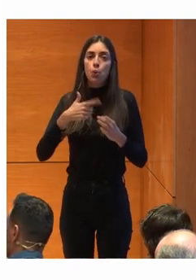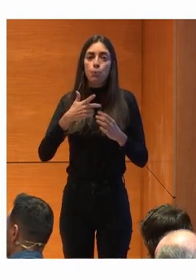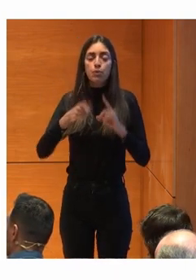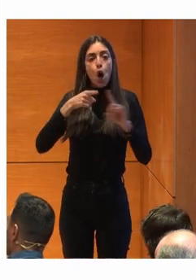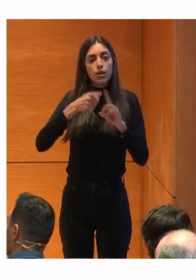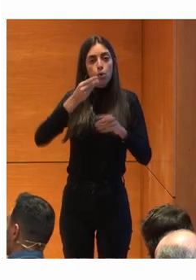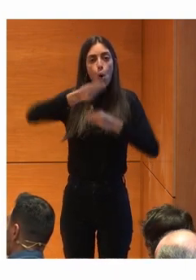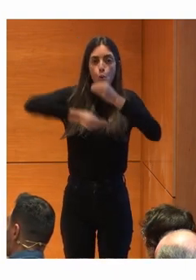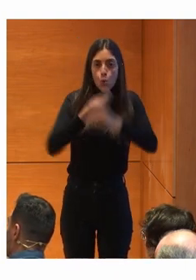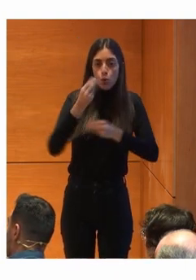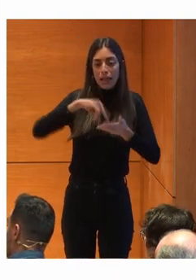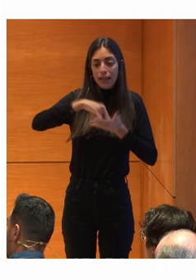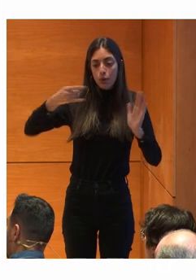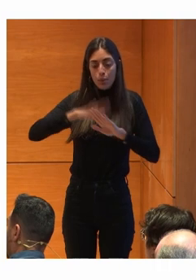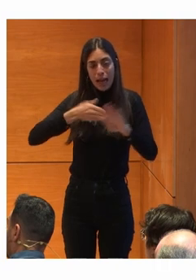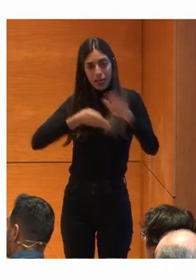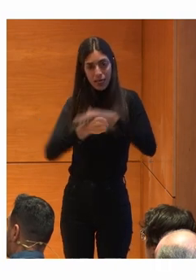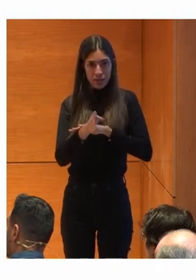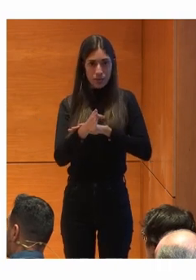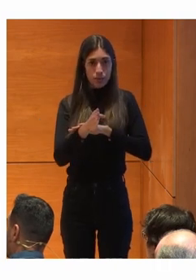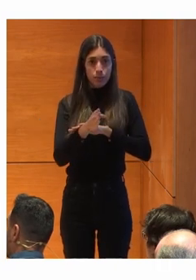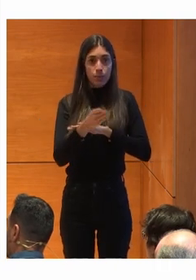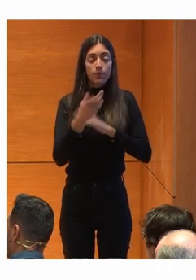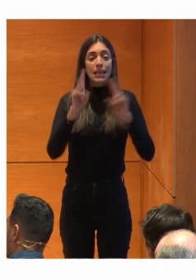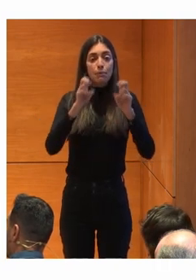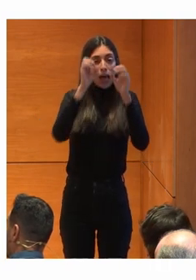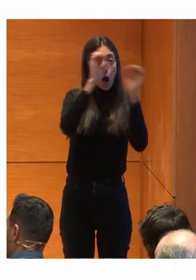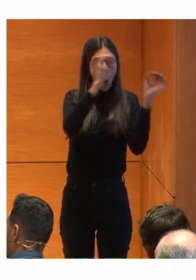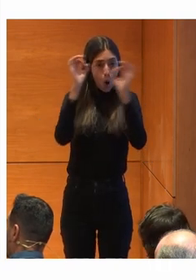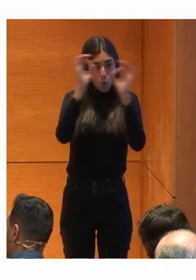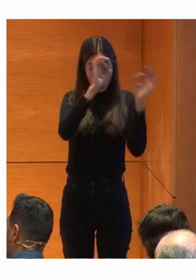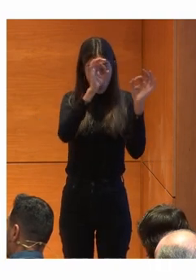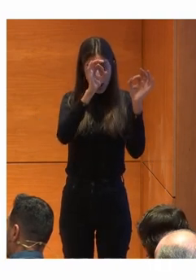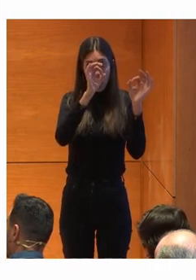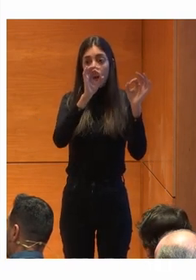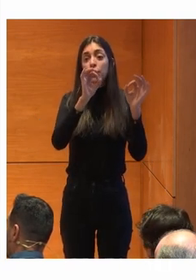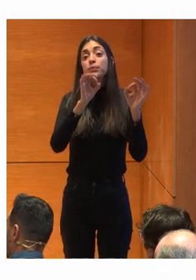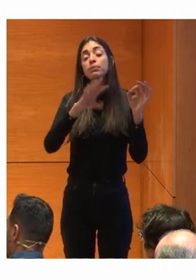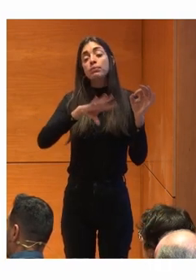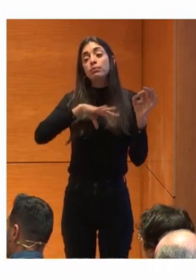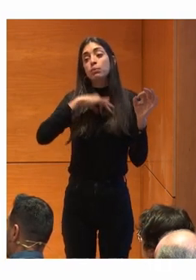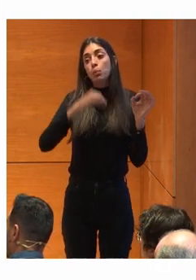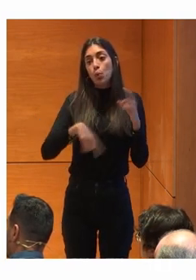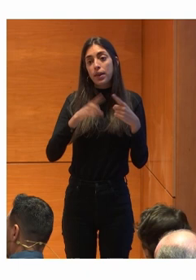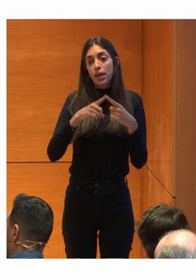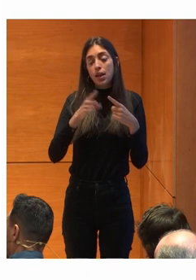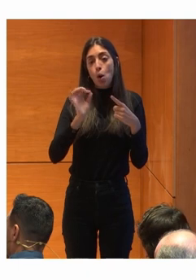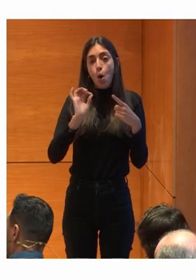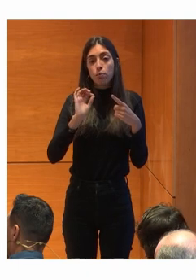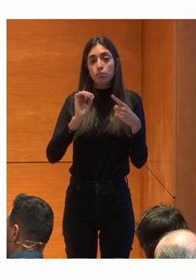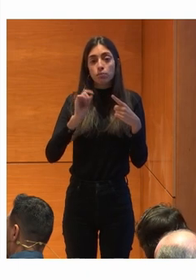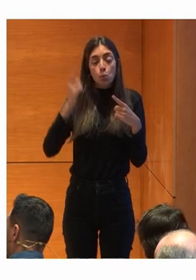Tecnología de acceso Ocular Que sea Que venga Con una lesión